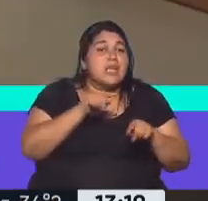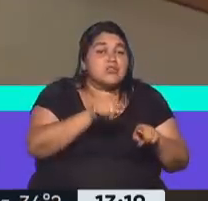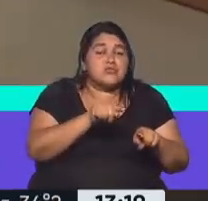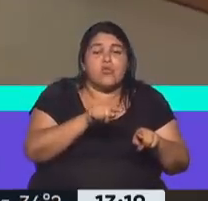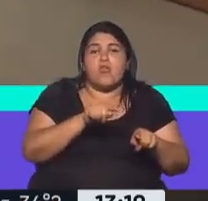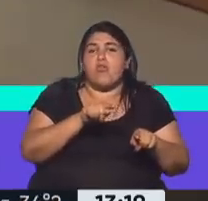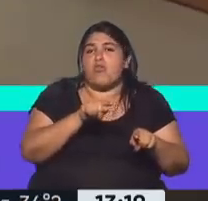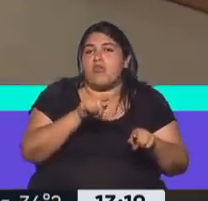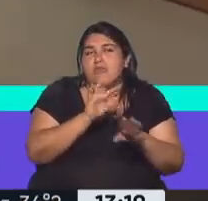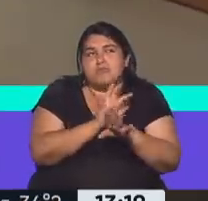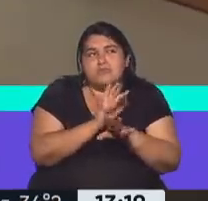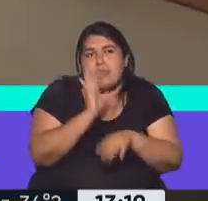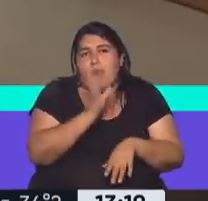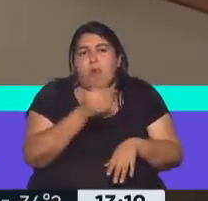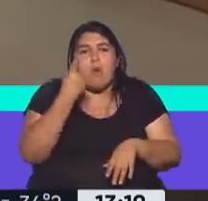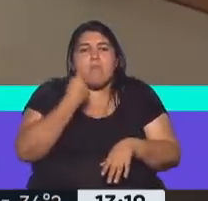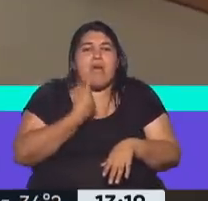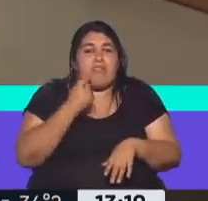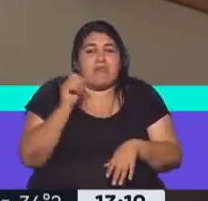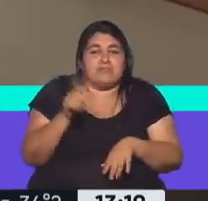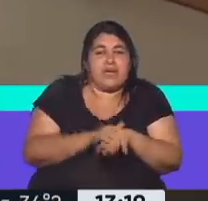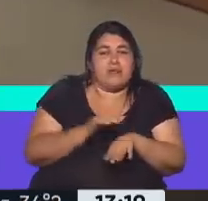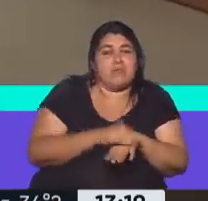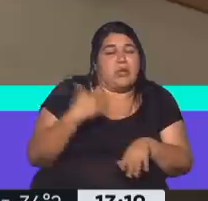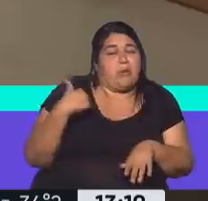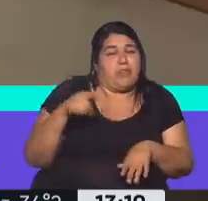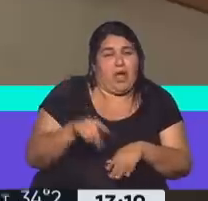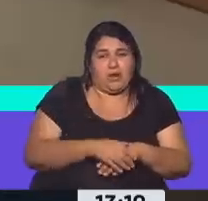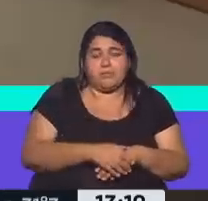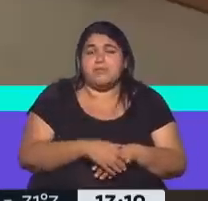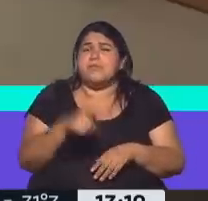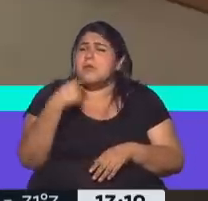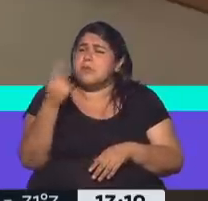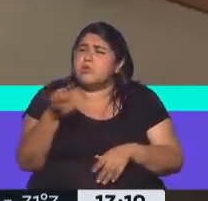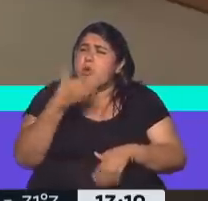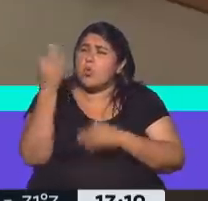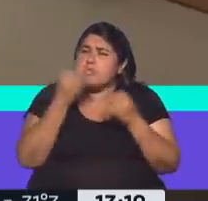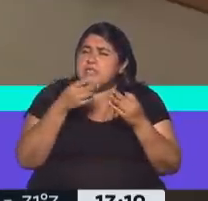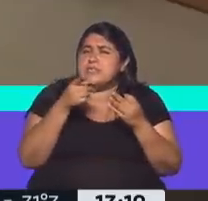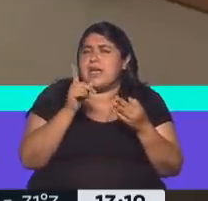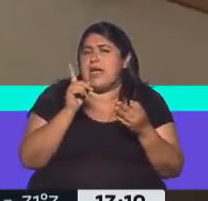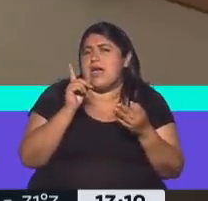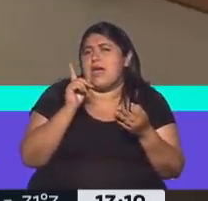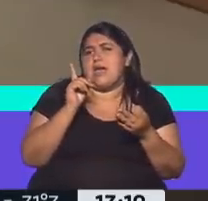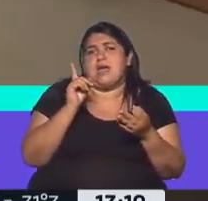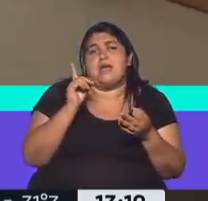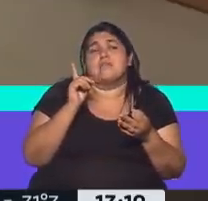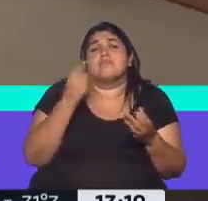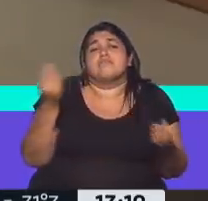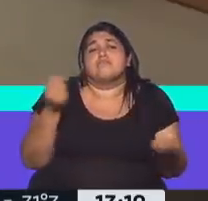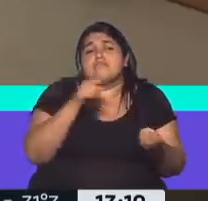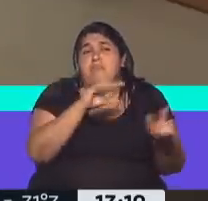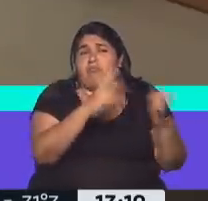la mafia de María Eugenia Vidal. Va a ser la justicia la que tenga que determinar ante qué tipo de delitos nos